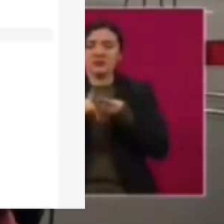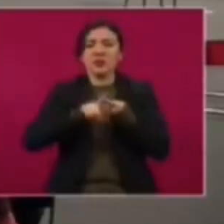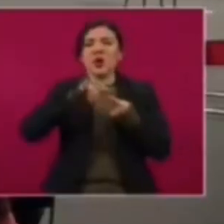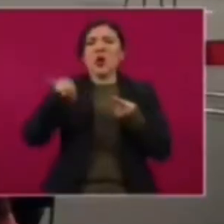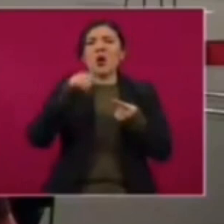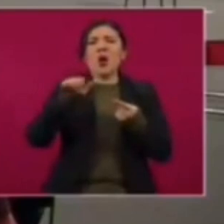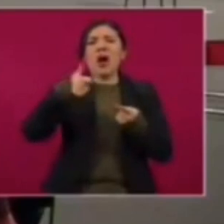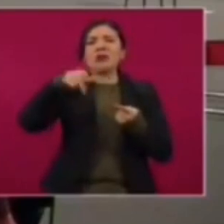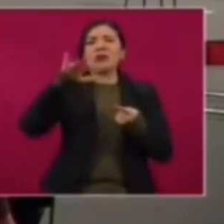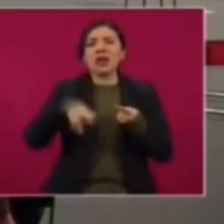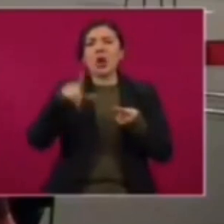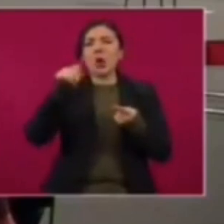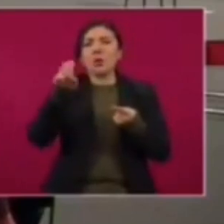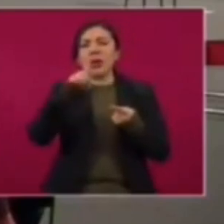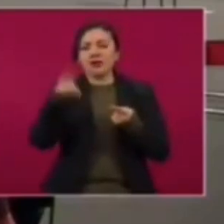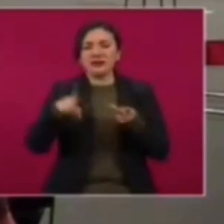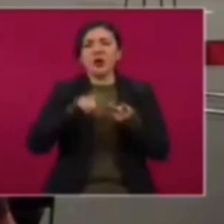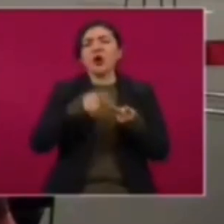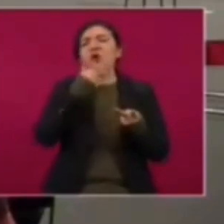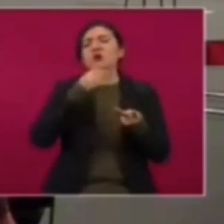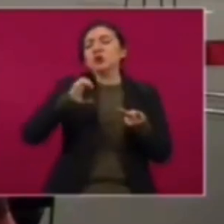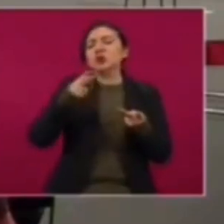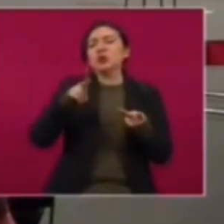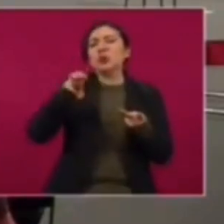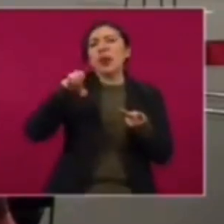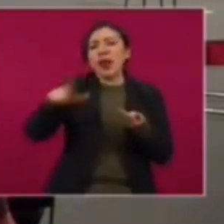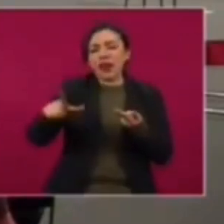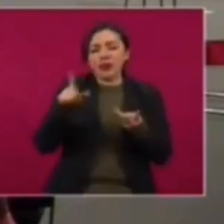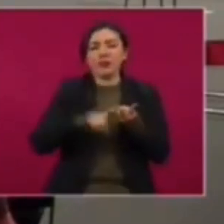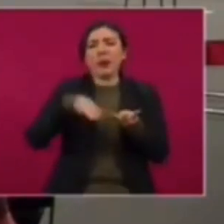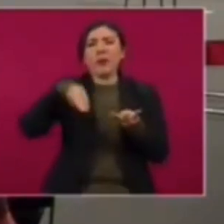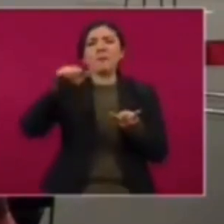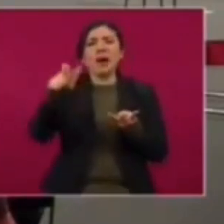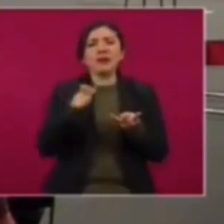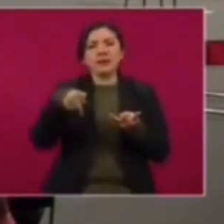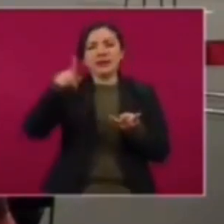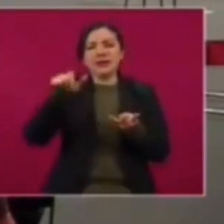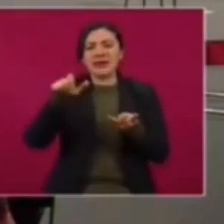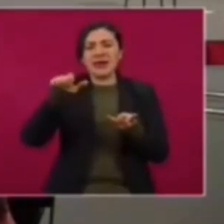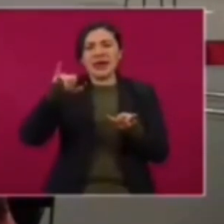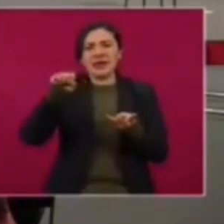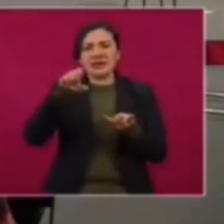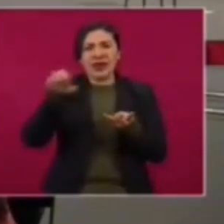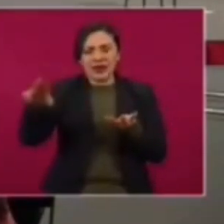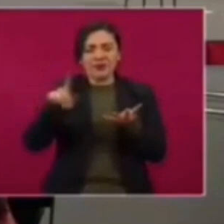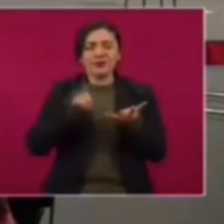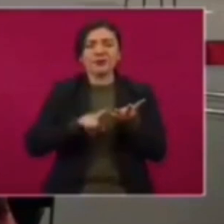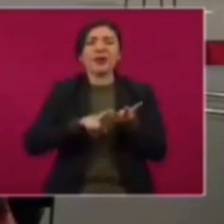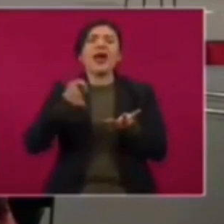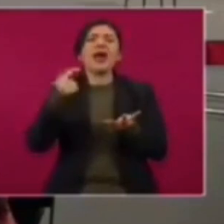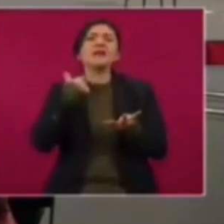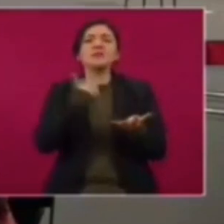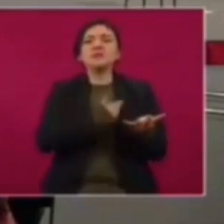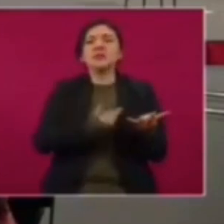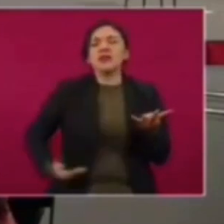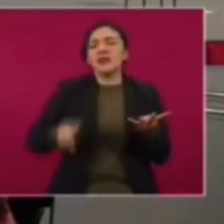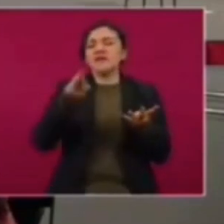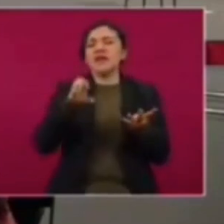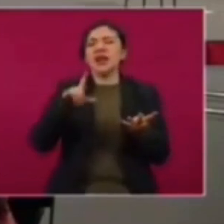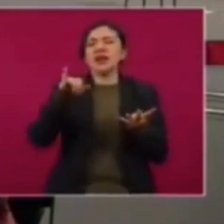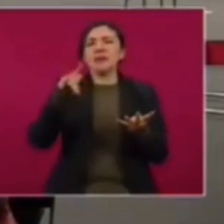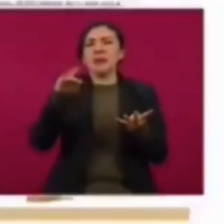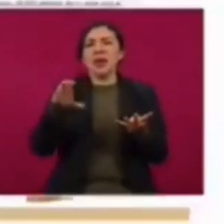Belmonte, la tía de la encargada del Quienesquien en las Mentiras, recibió 35 contratos durante la